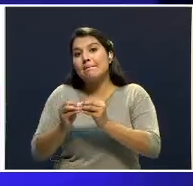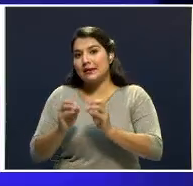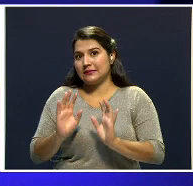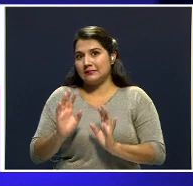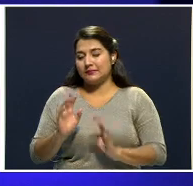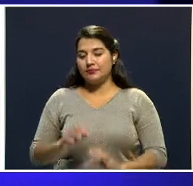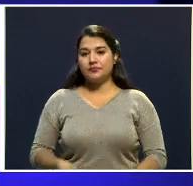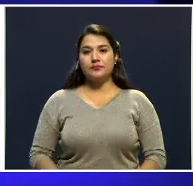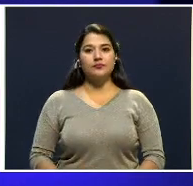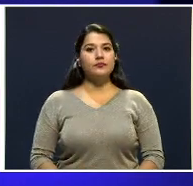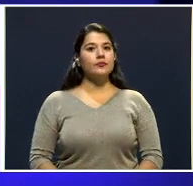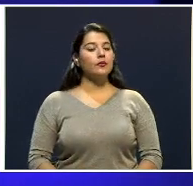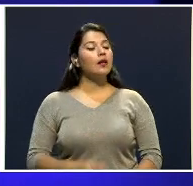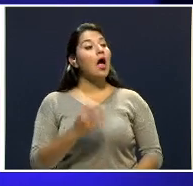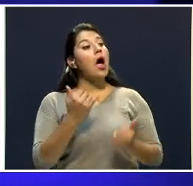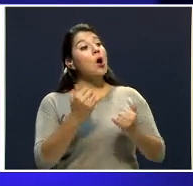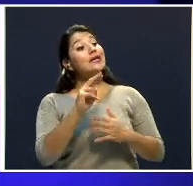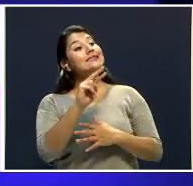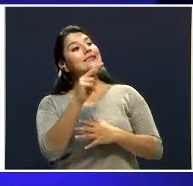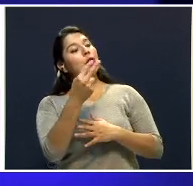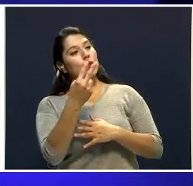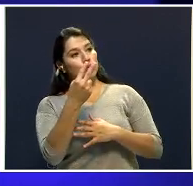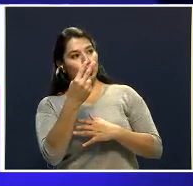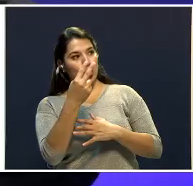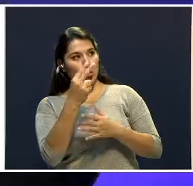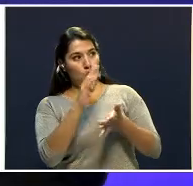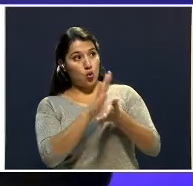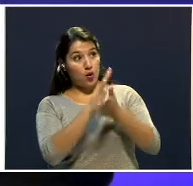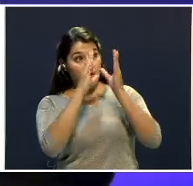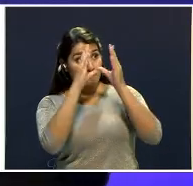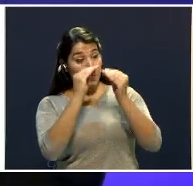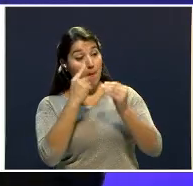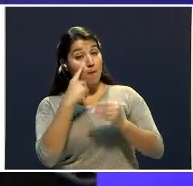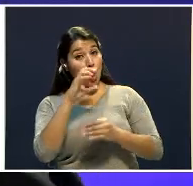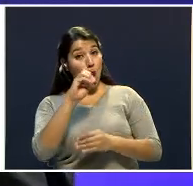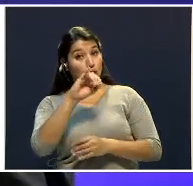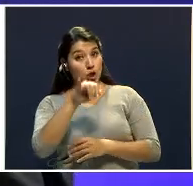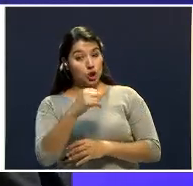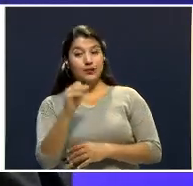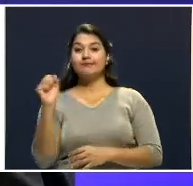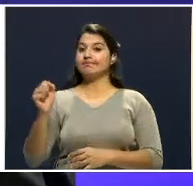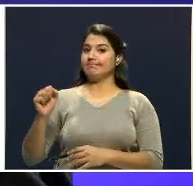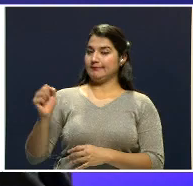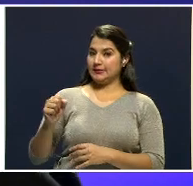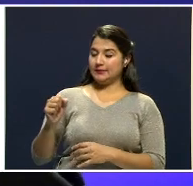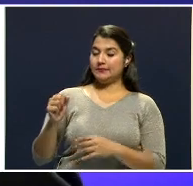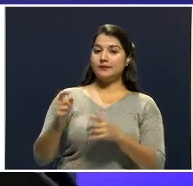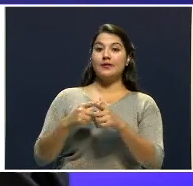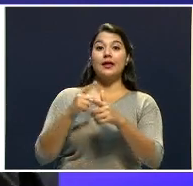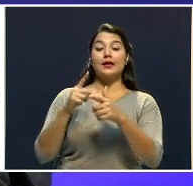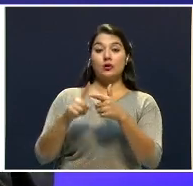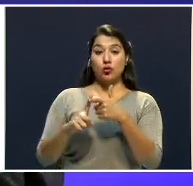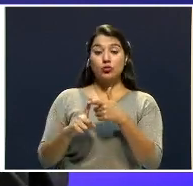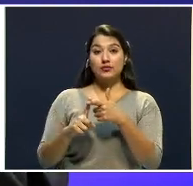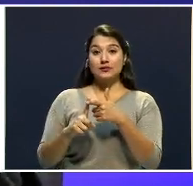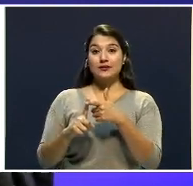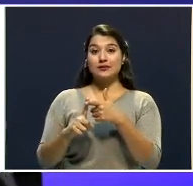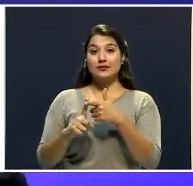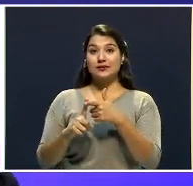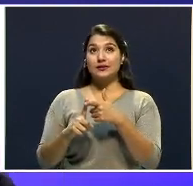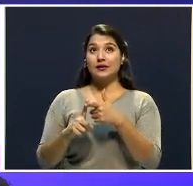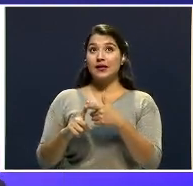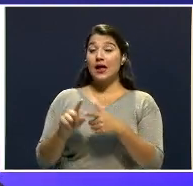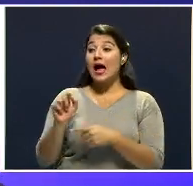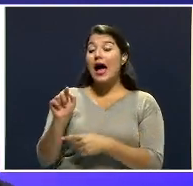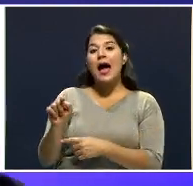El caso, hay un segundo informe del ONJ. Sí. Eso es lo que viene a reforzar en ese segundo informe de la tesis